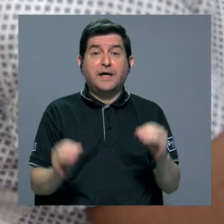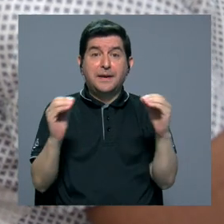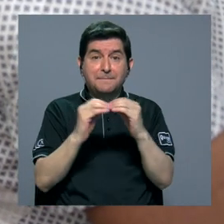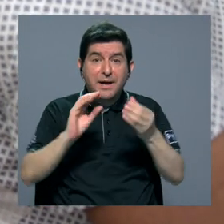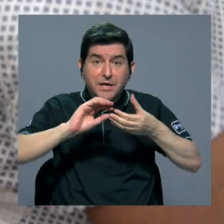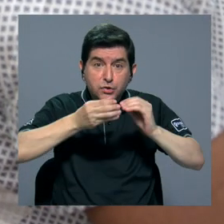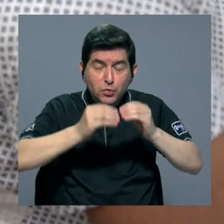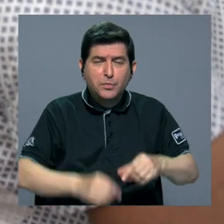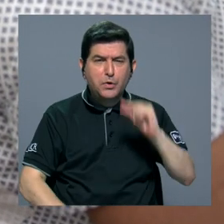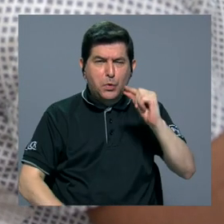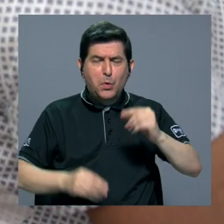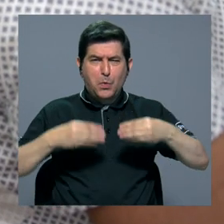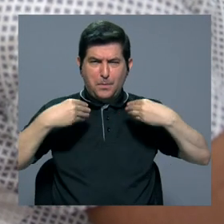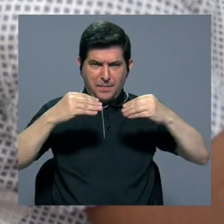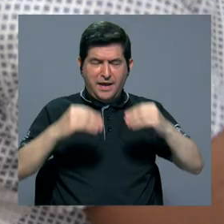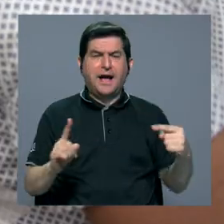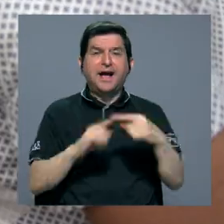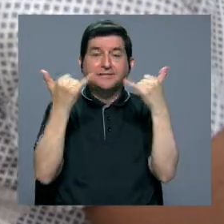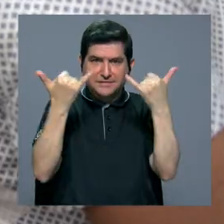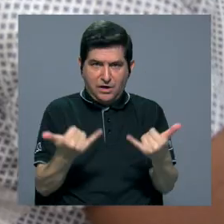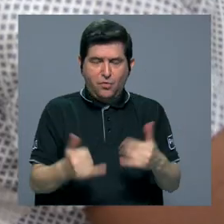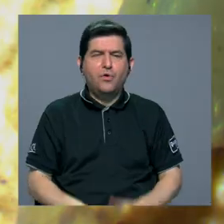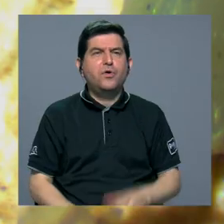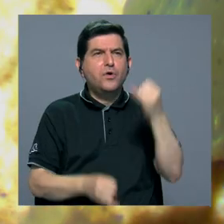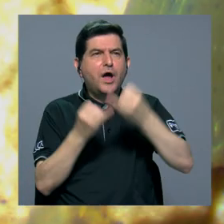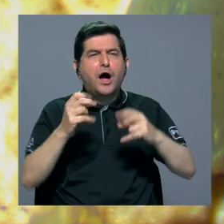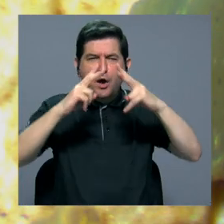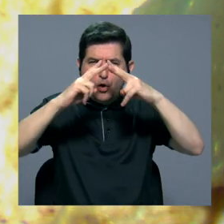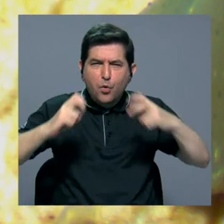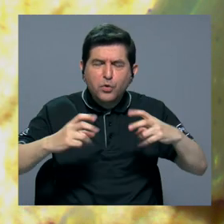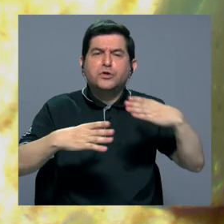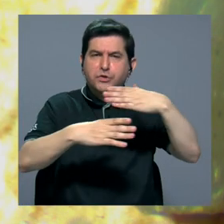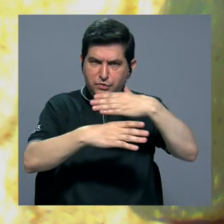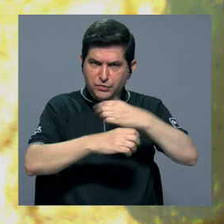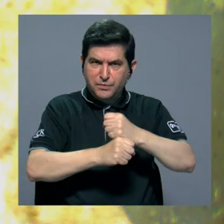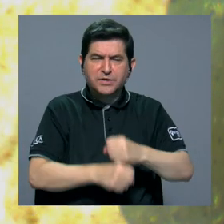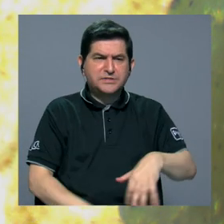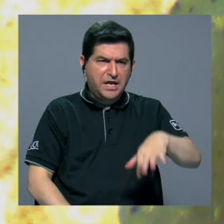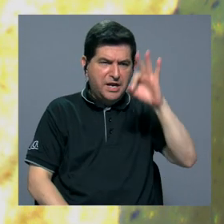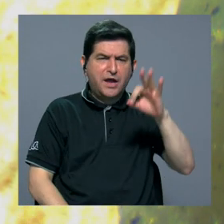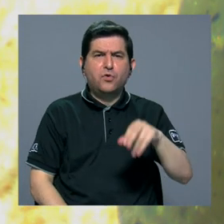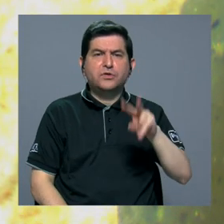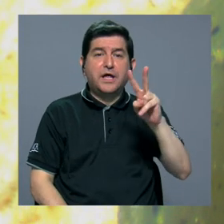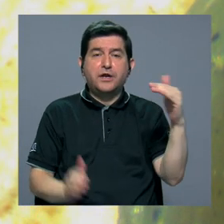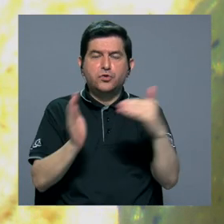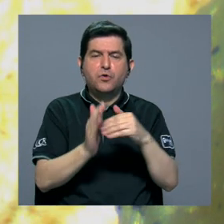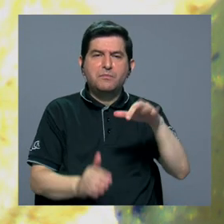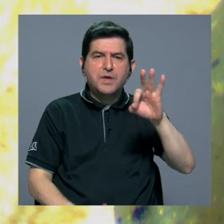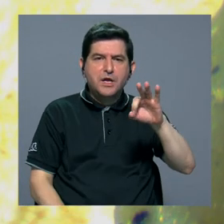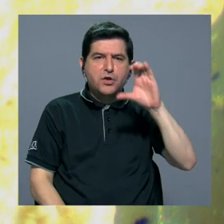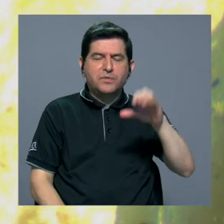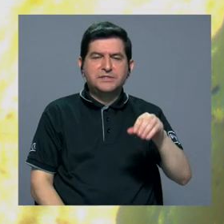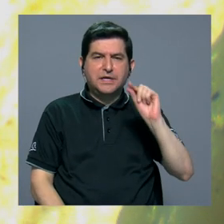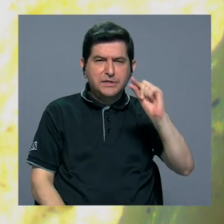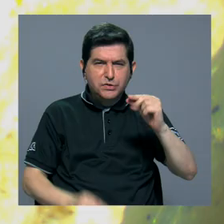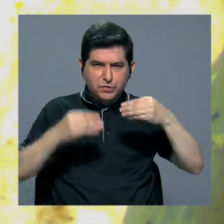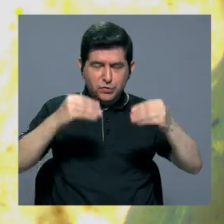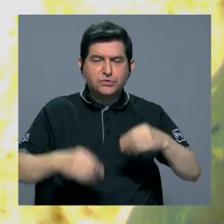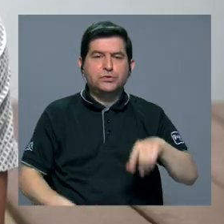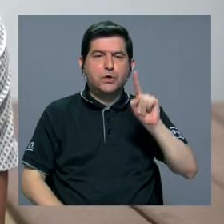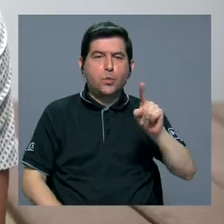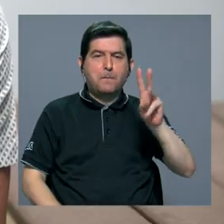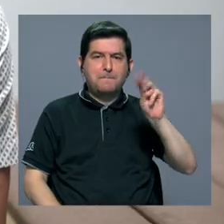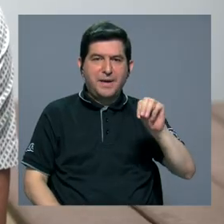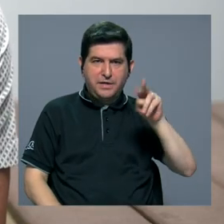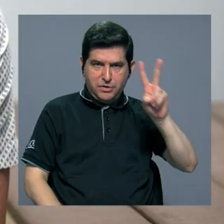mayor cantidad de microplásticos hasta el momento. En esta última revisión que hicimos, encontramos más de 2.900 microplásticos por metro